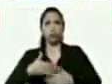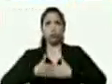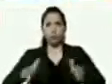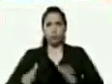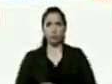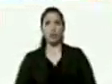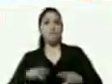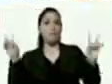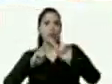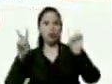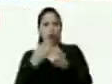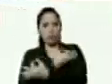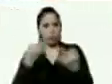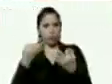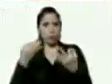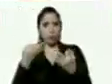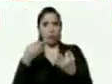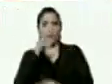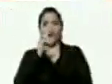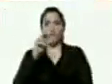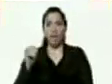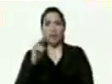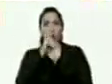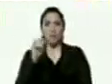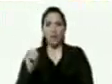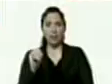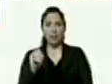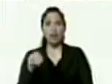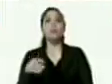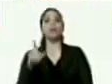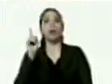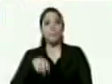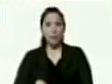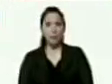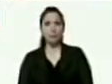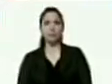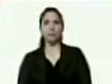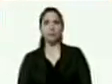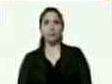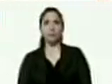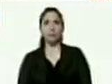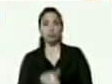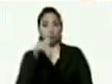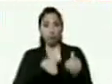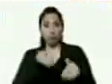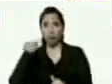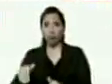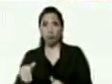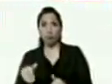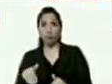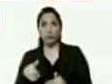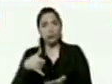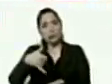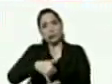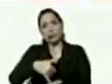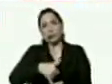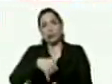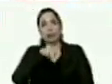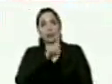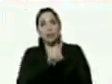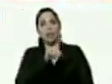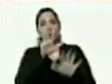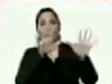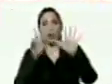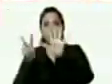victoria perfecta este 2020 conjuntamente presidente con unos votos blandos que tenemos 117